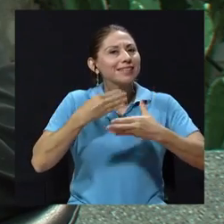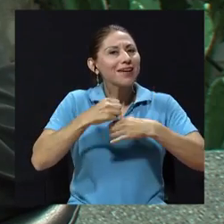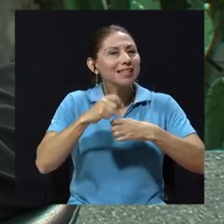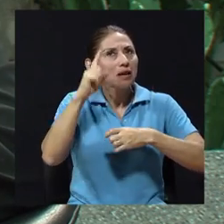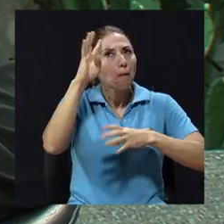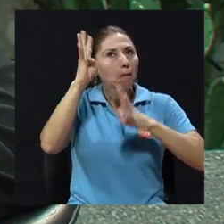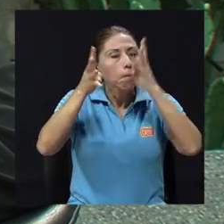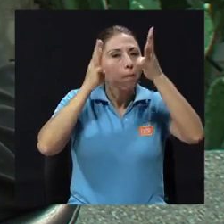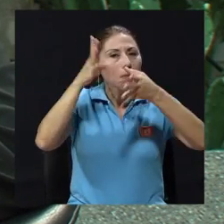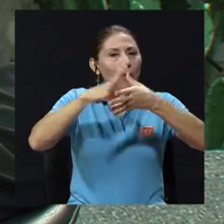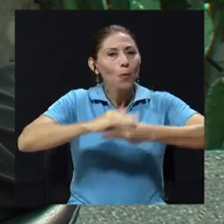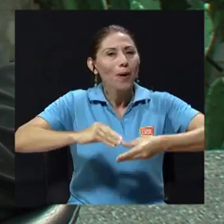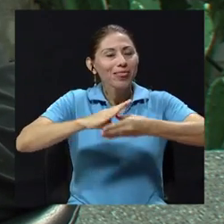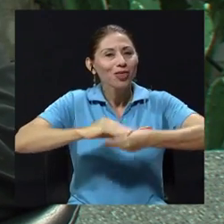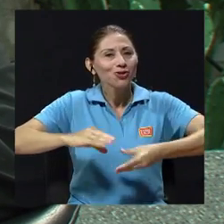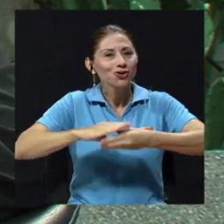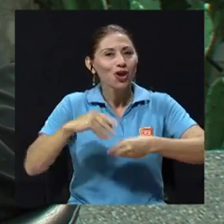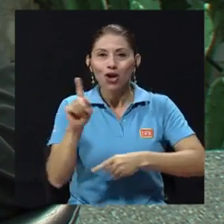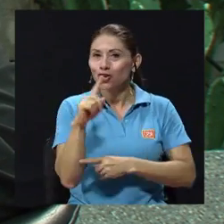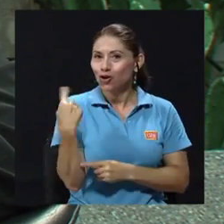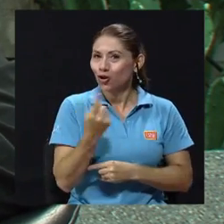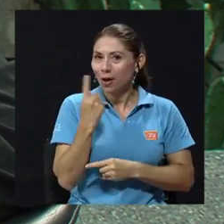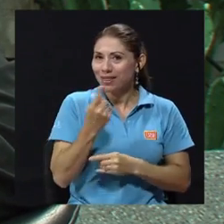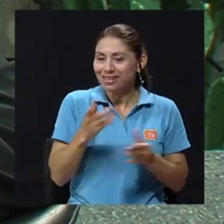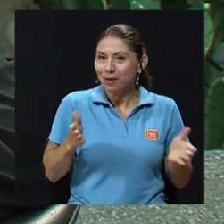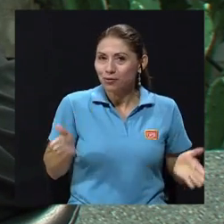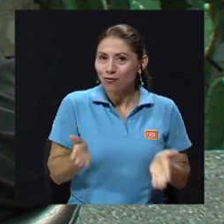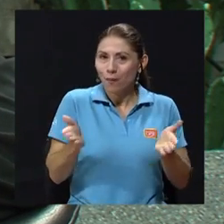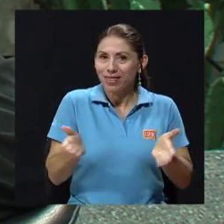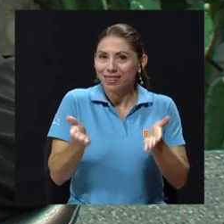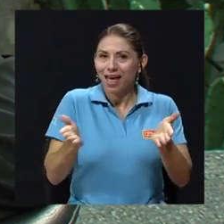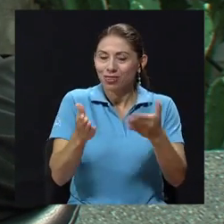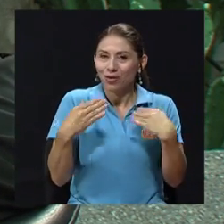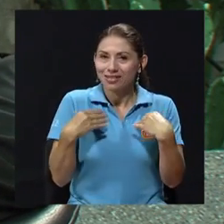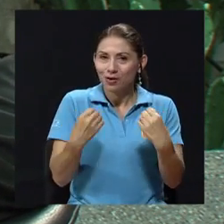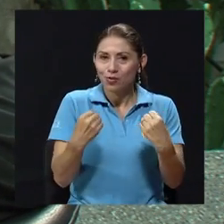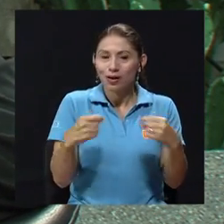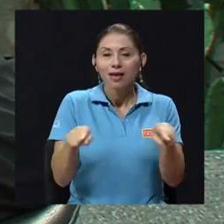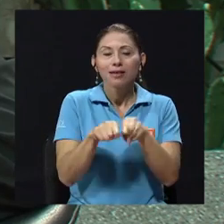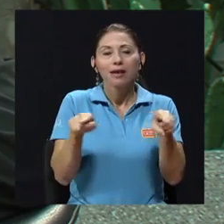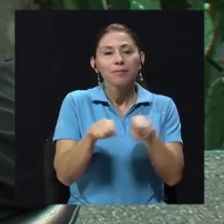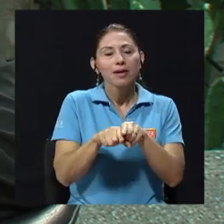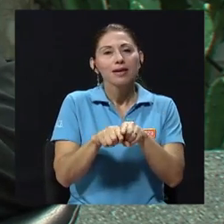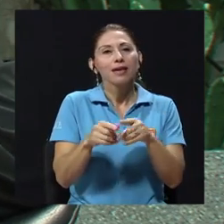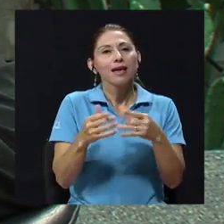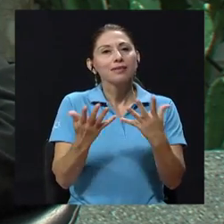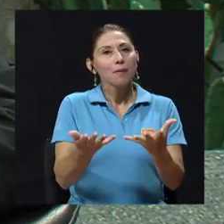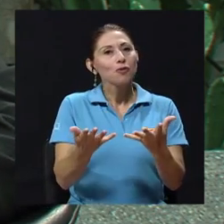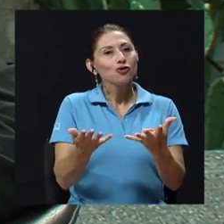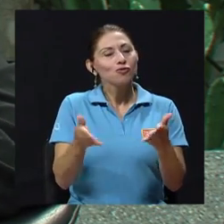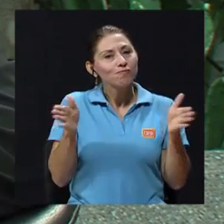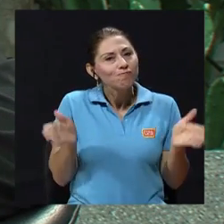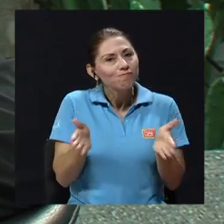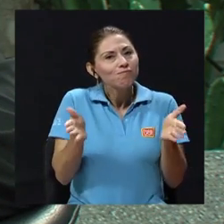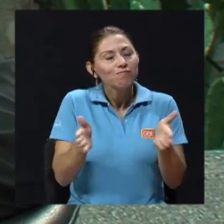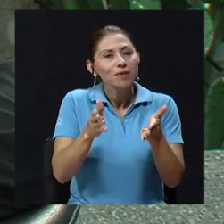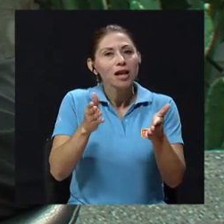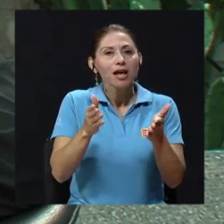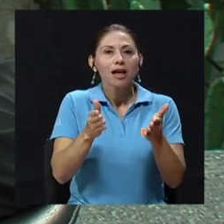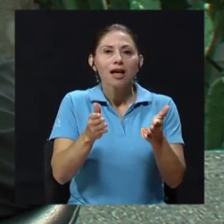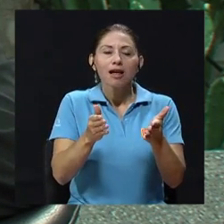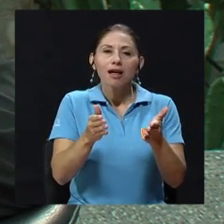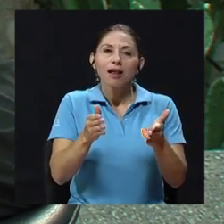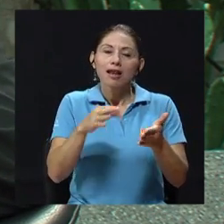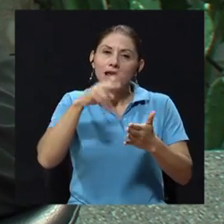no solo estamos fomentando la parte de salud, sino que también estamos abarcando aspectos de